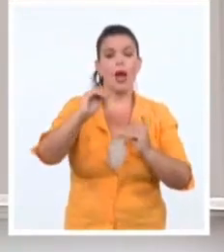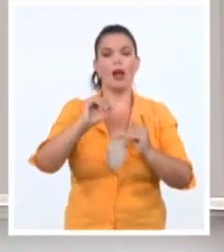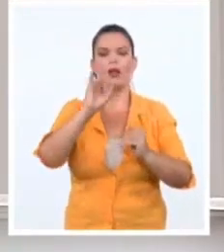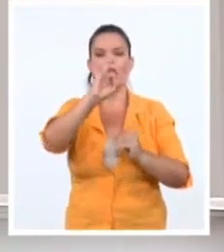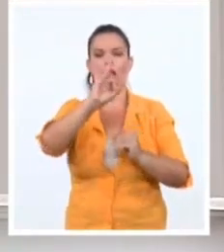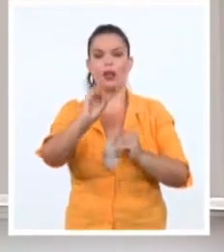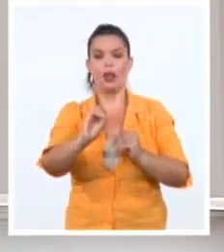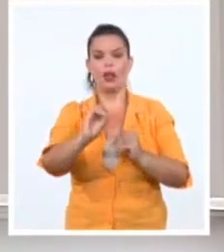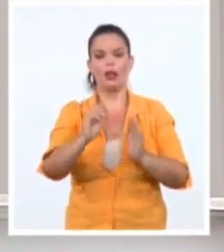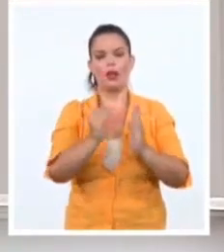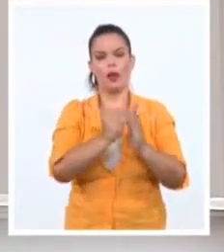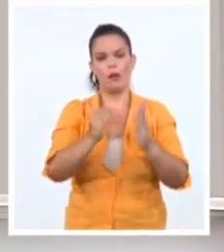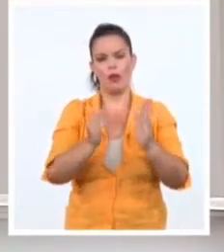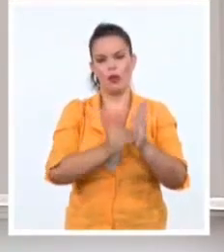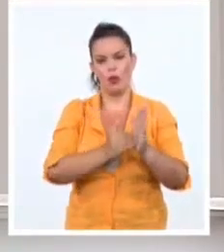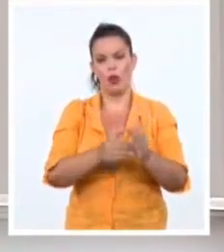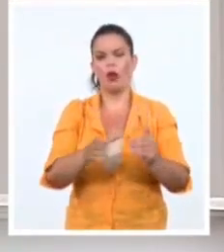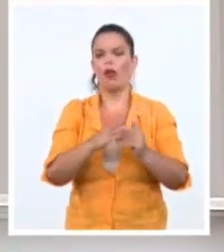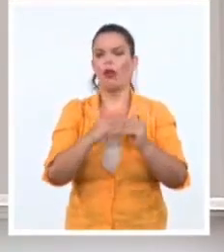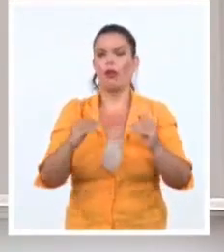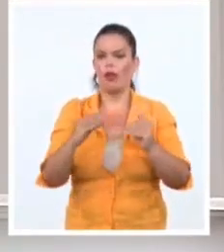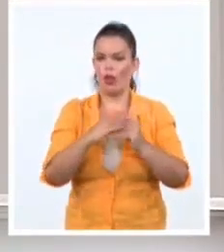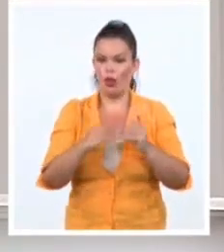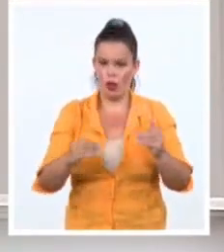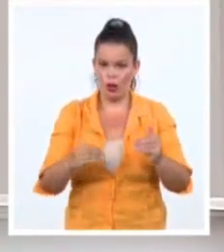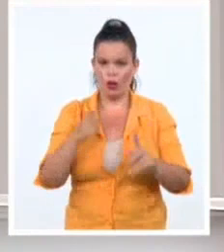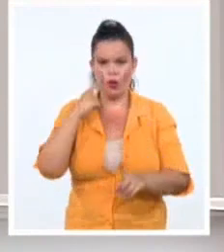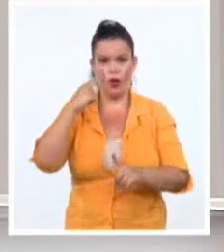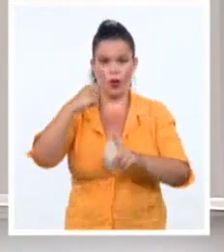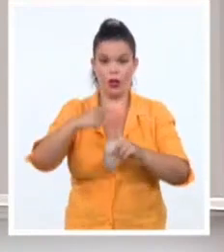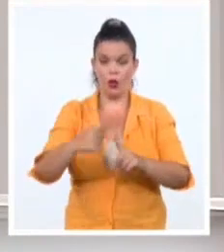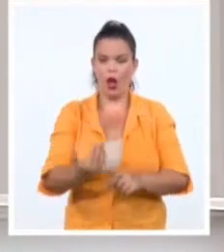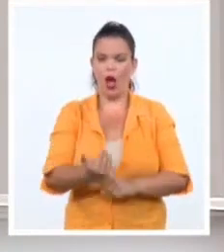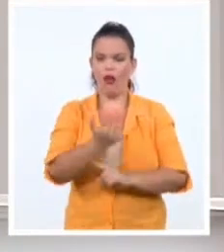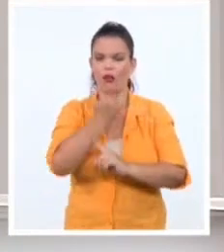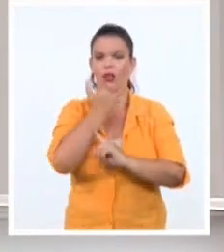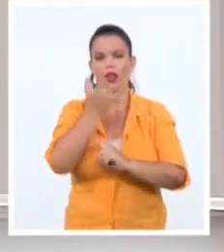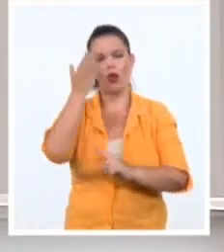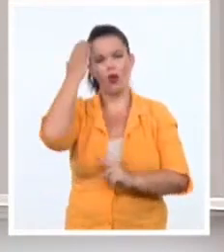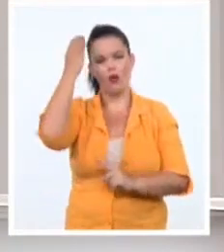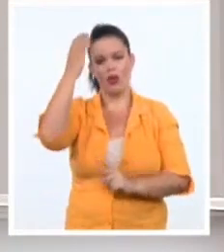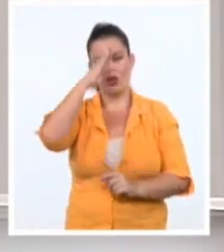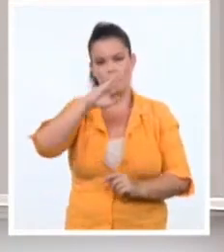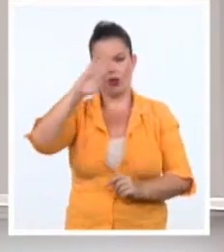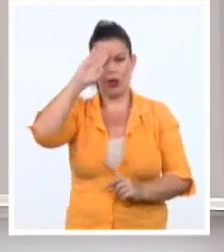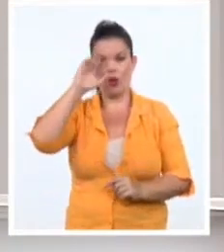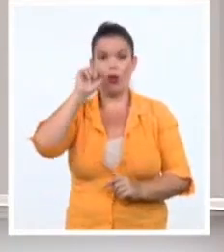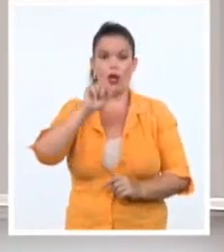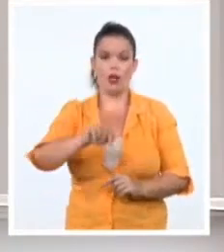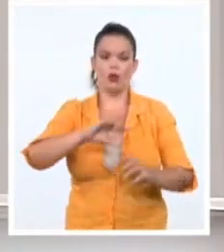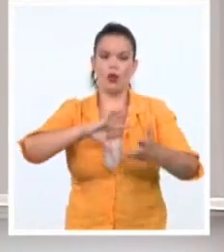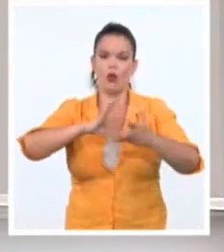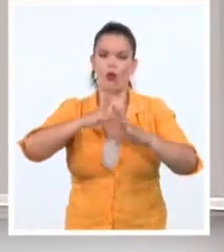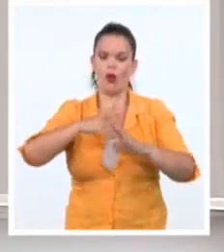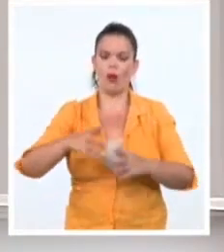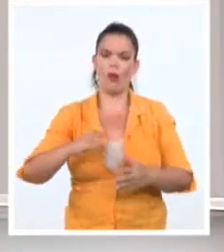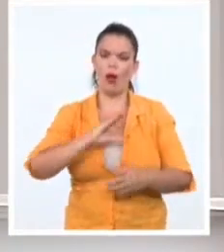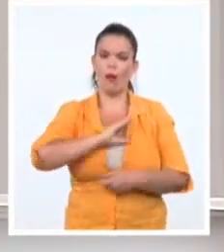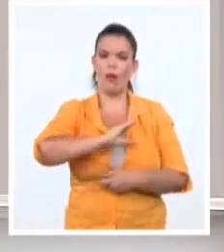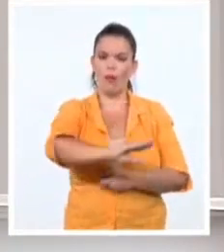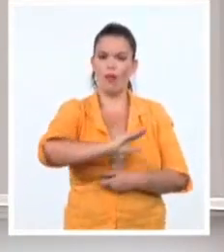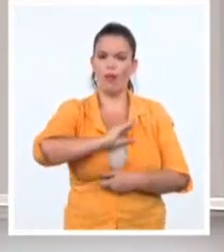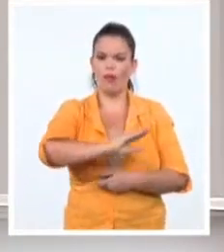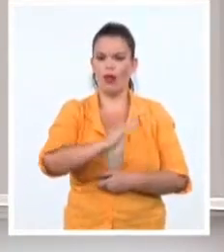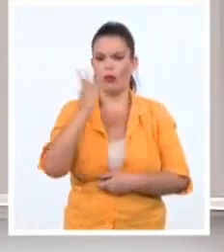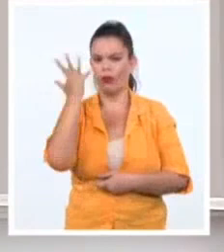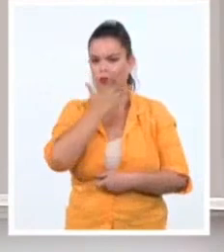de dólares para la subversión que de manera pública se destinaron durante la administración Trump contra